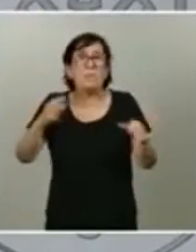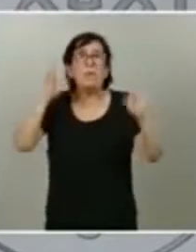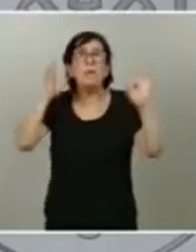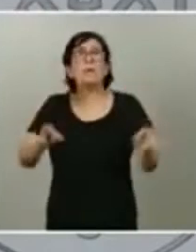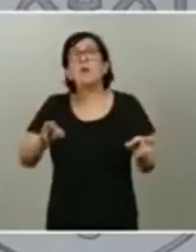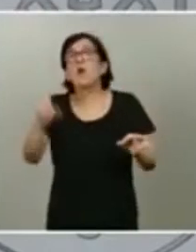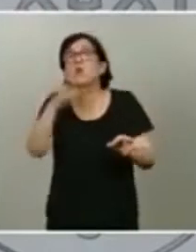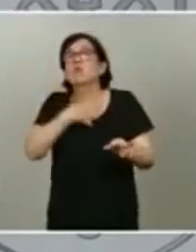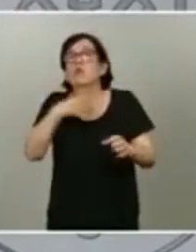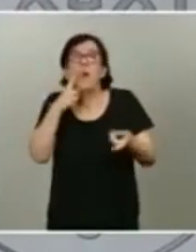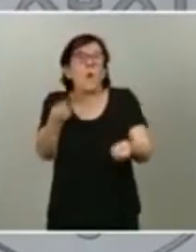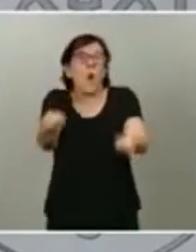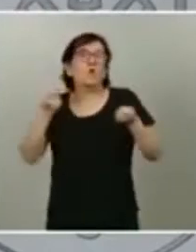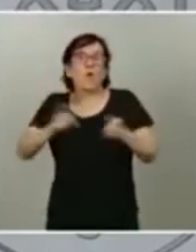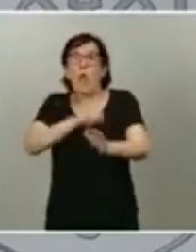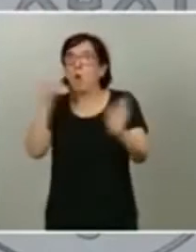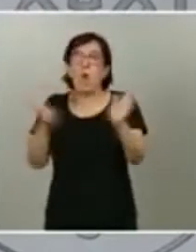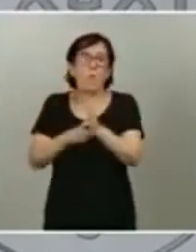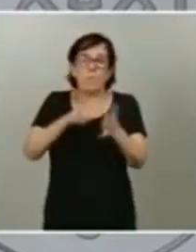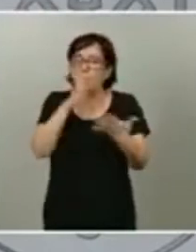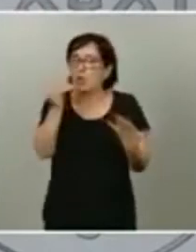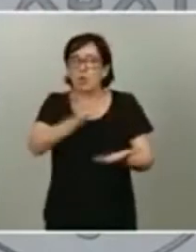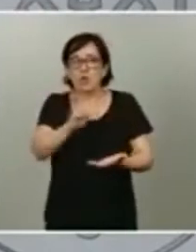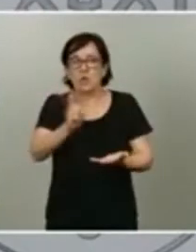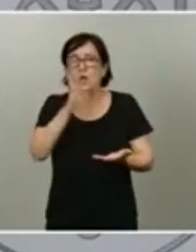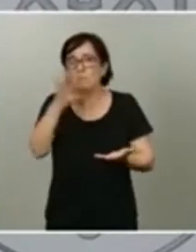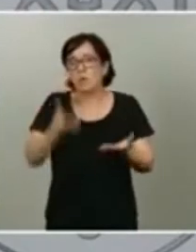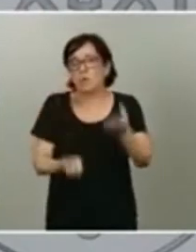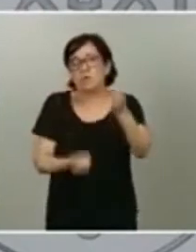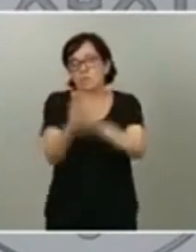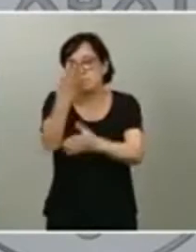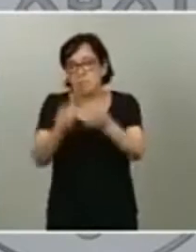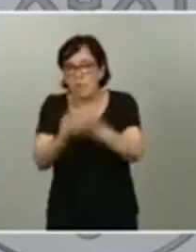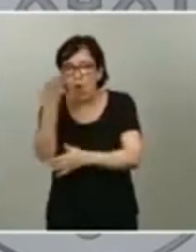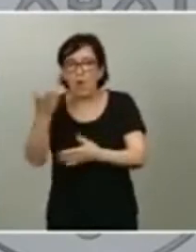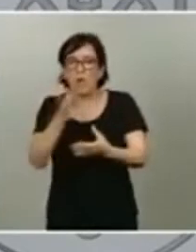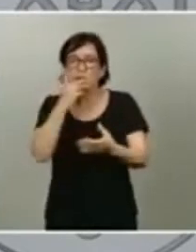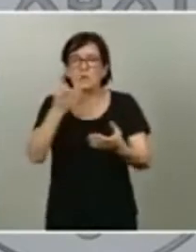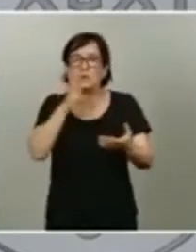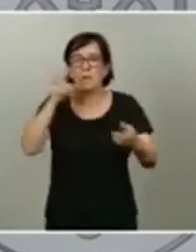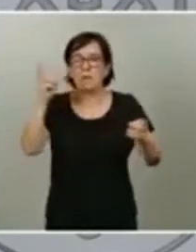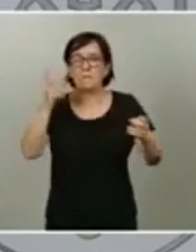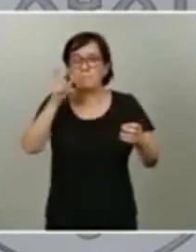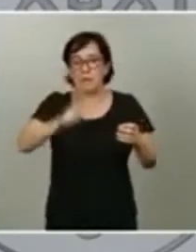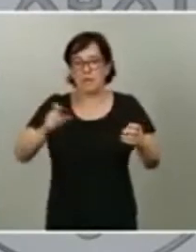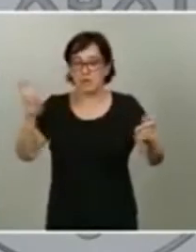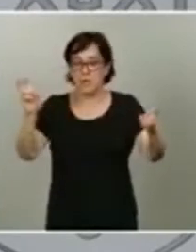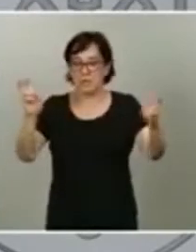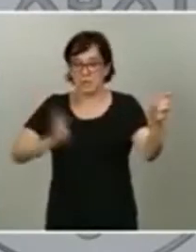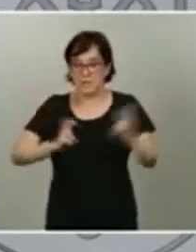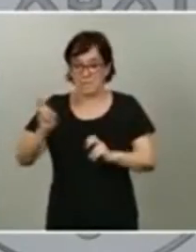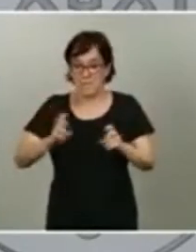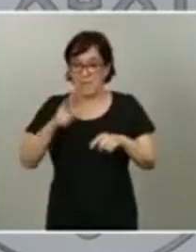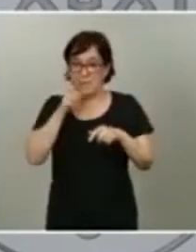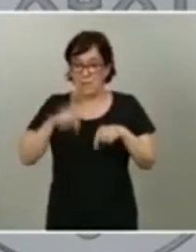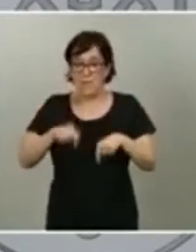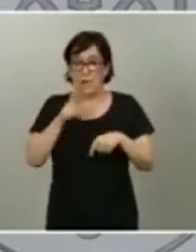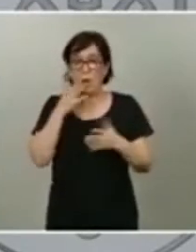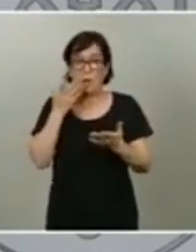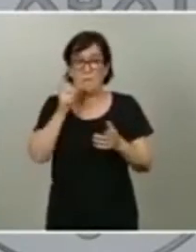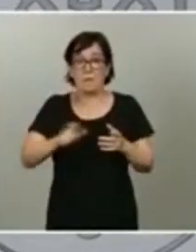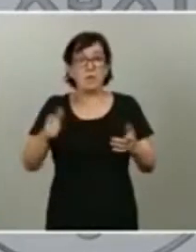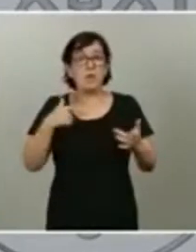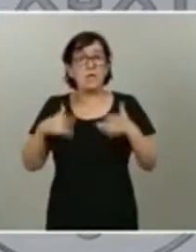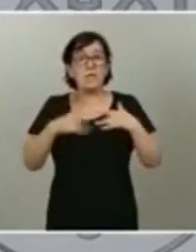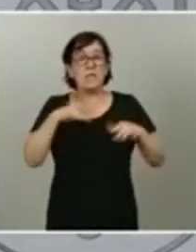brote y que se puedan producir brote con motivo de personas que vengan o por motivo de personas que, estando en este momento asintomáticas,